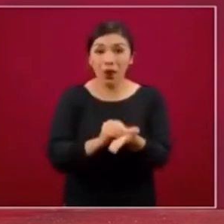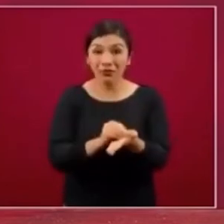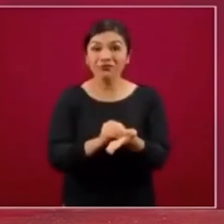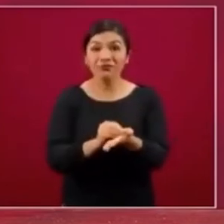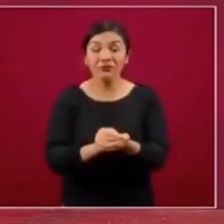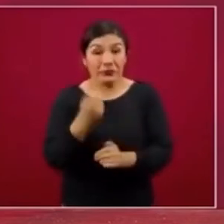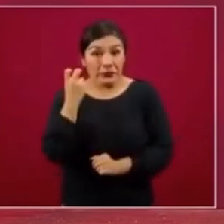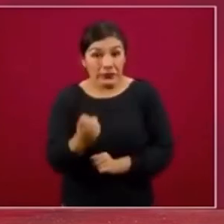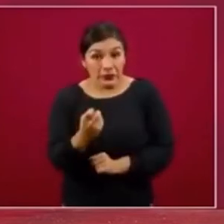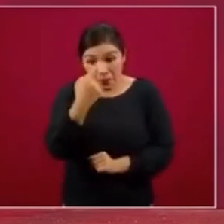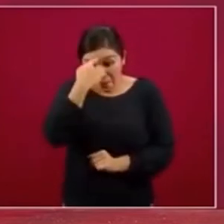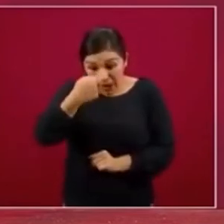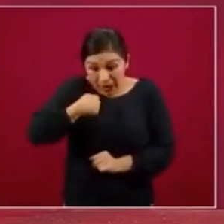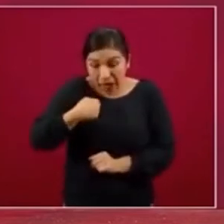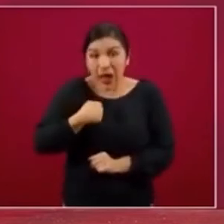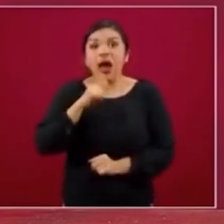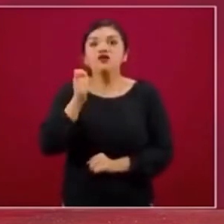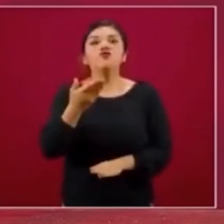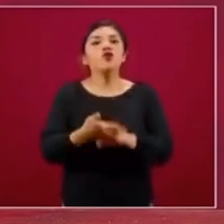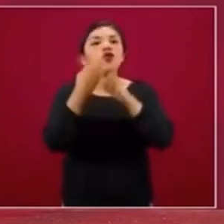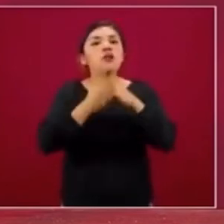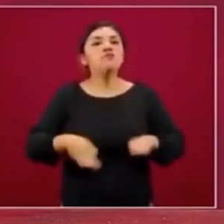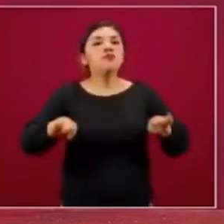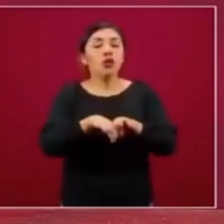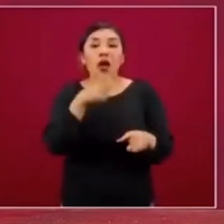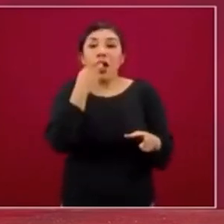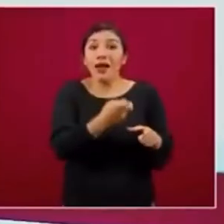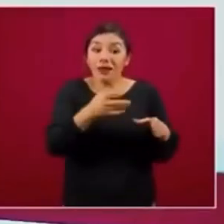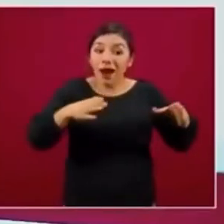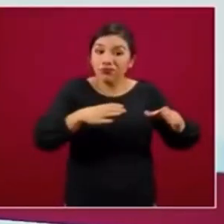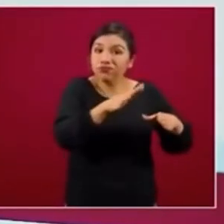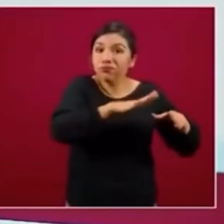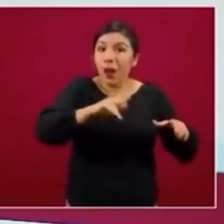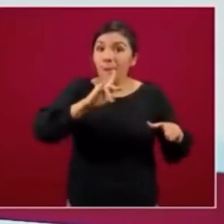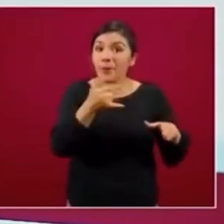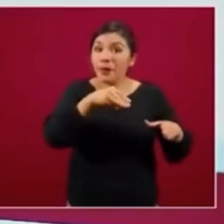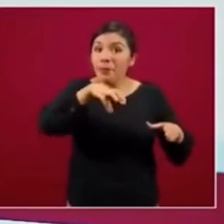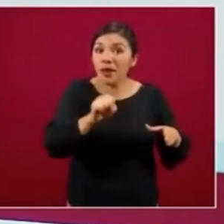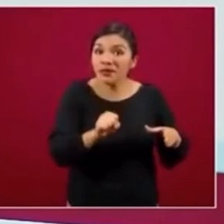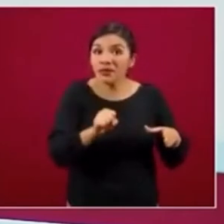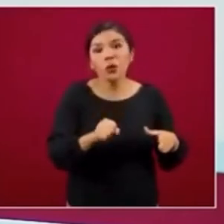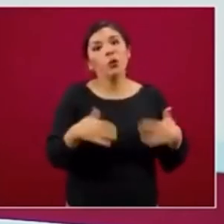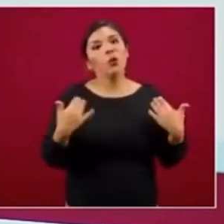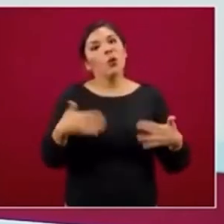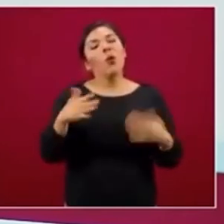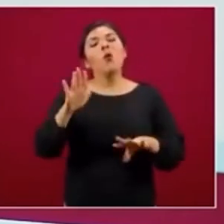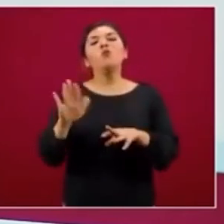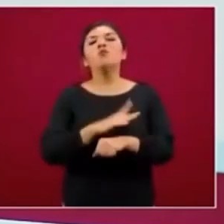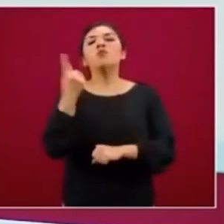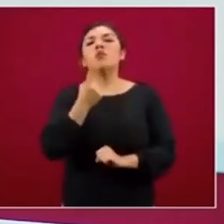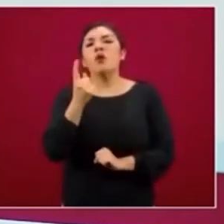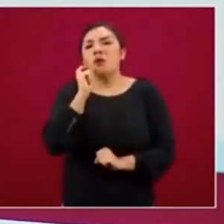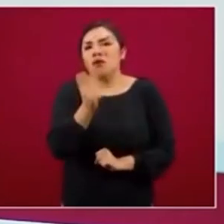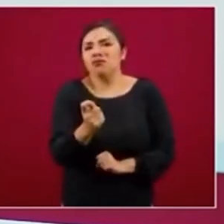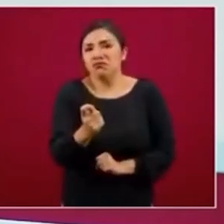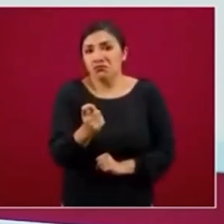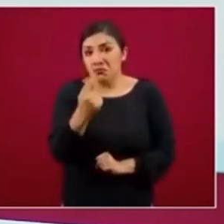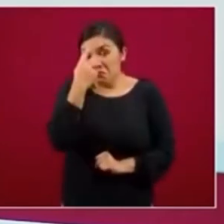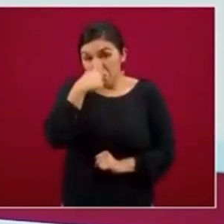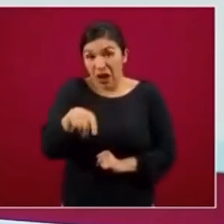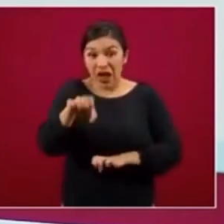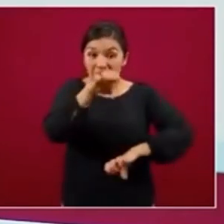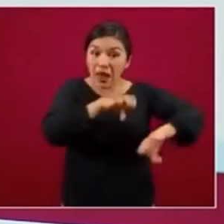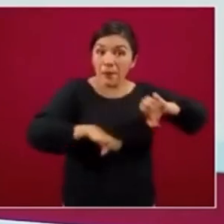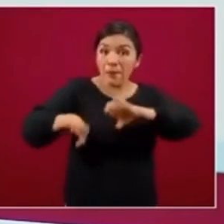nosotros es muy importante el sector de las micro, pequeñas y medianas empresas, no solamente porque en términos de